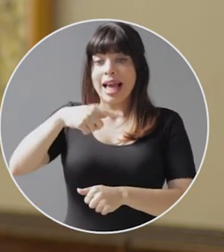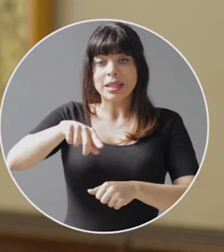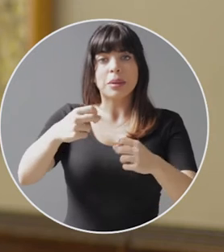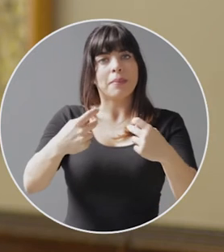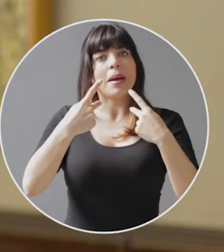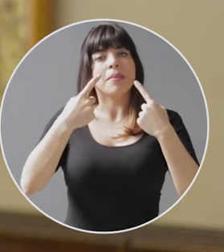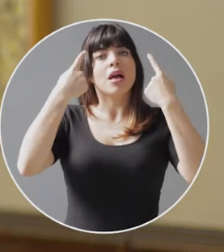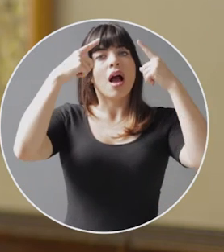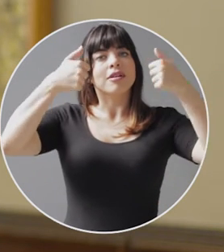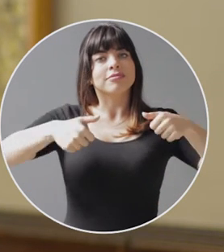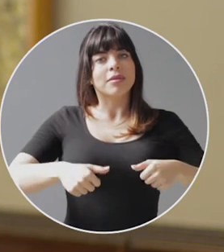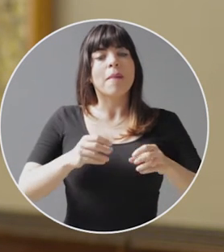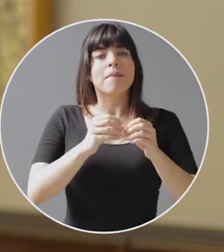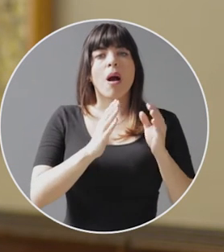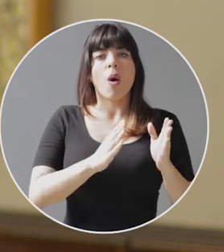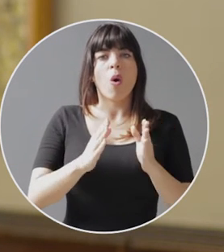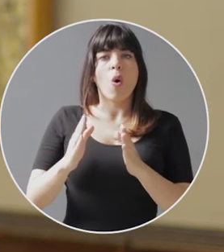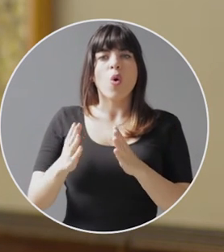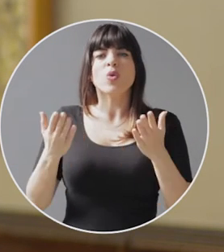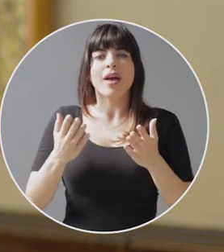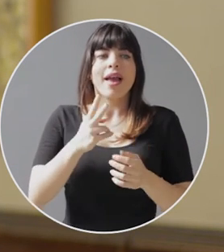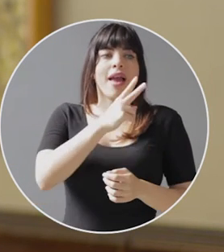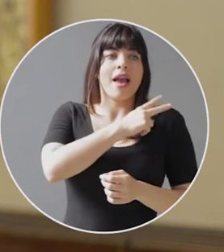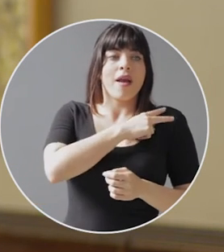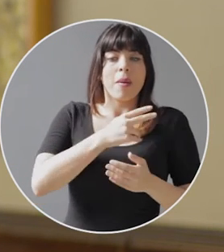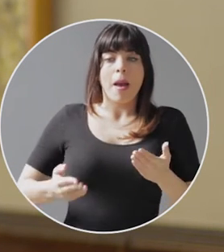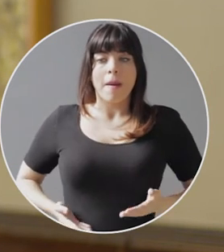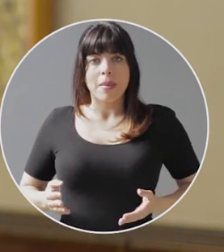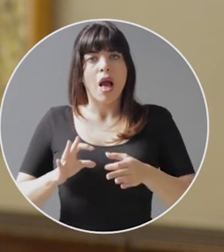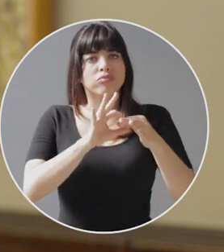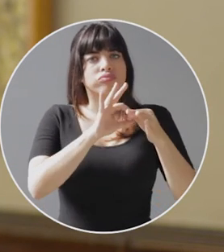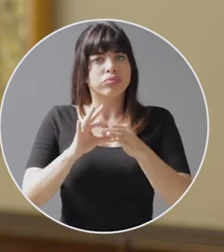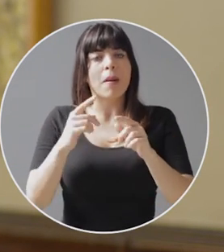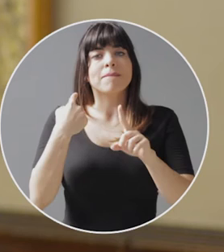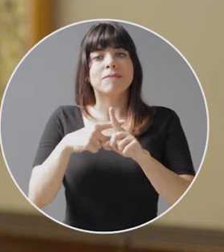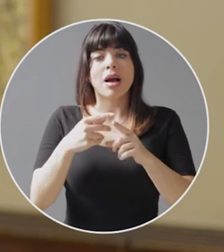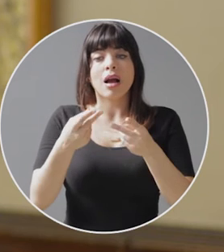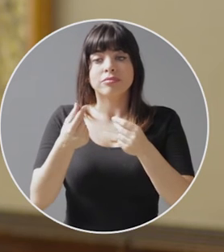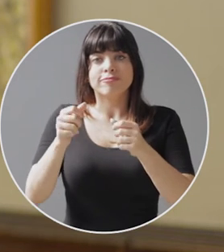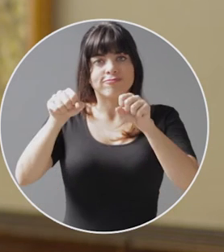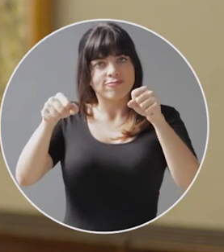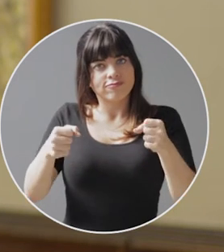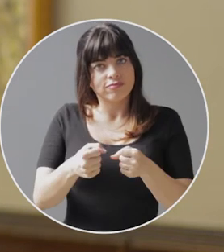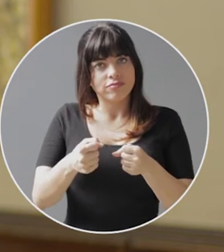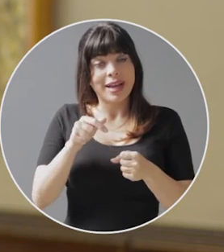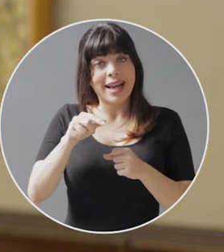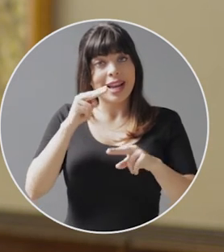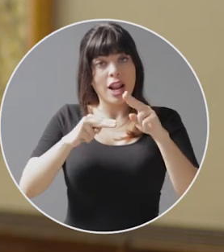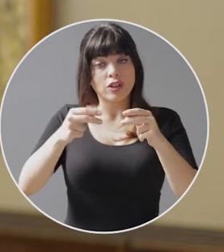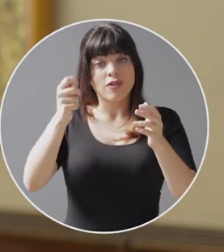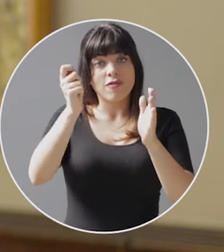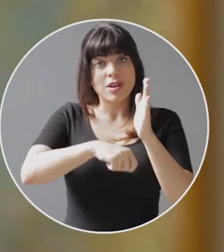permitió lograr acuerdos que ordenaron la relación obrero-patronal y racionalizar los beneficios. La negociación que se